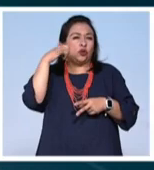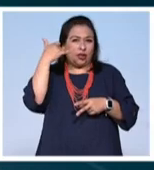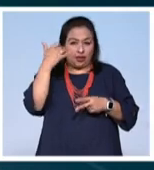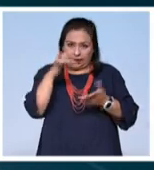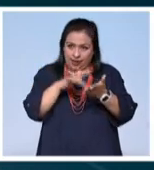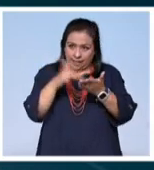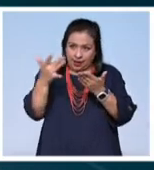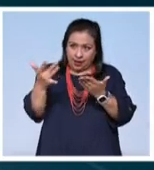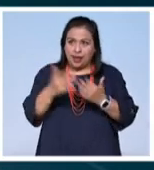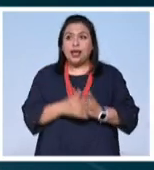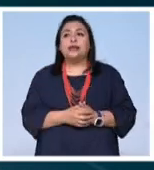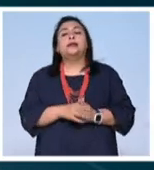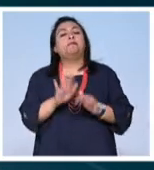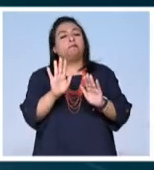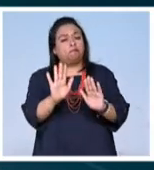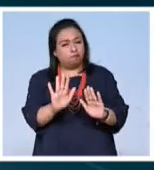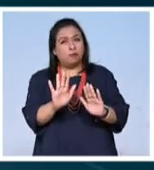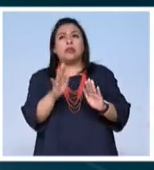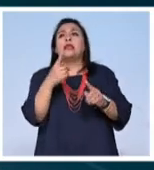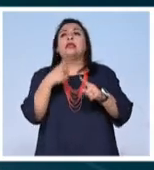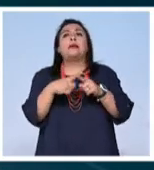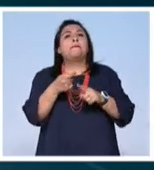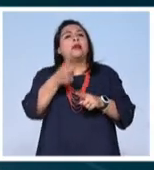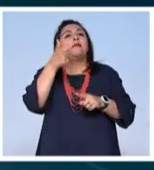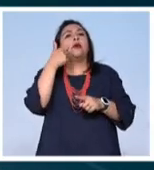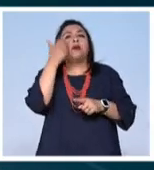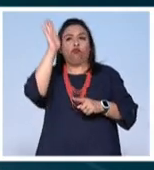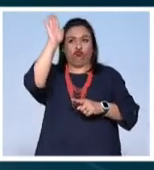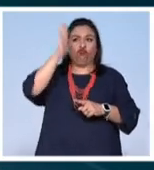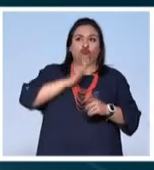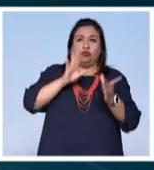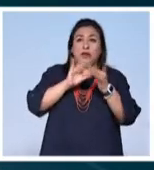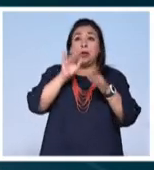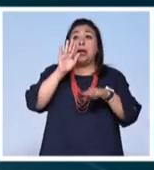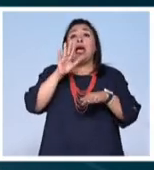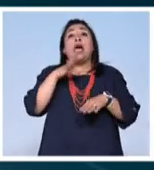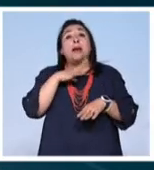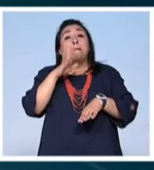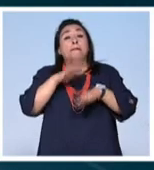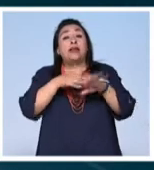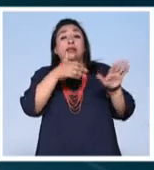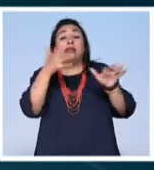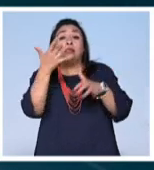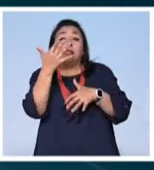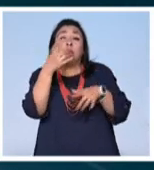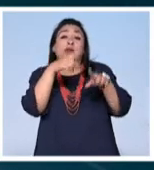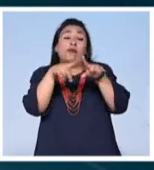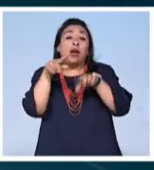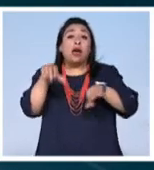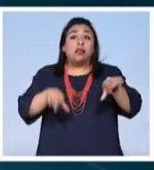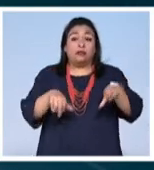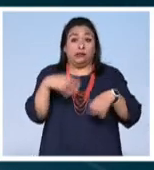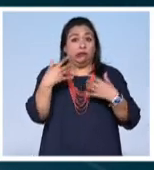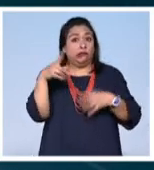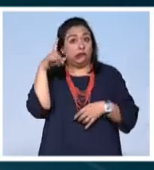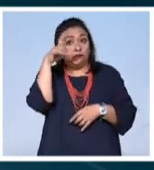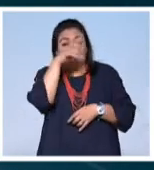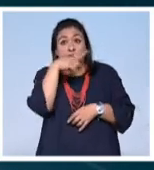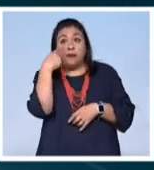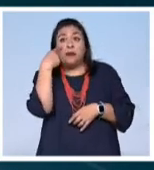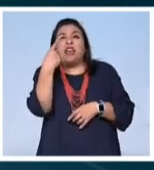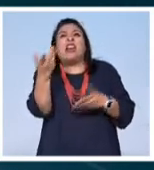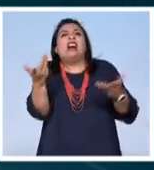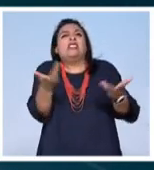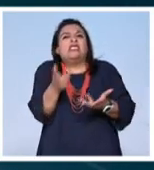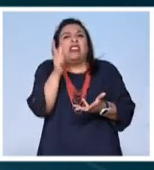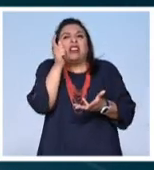Muchísimas gracias. A ver, ¿quién quiere empezar la palabra? Porque son más de 650 actividades y está difícil ver qué